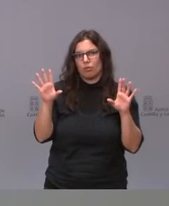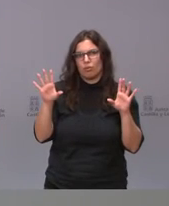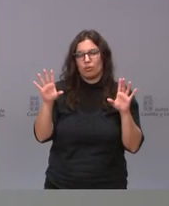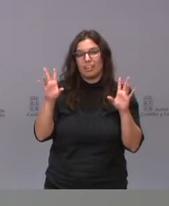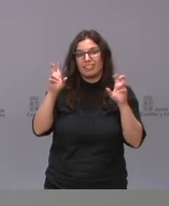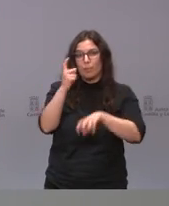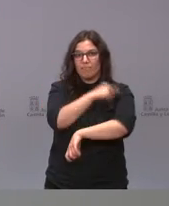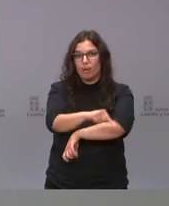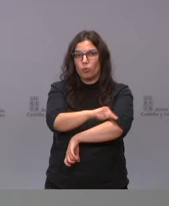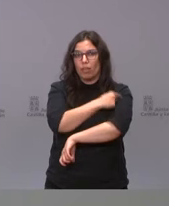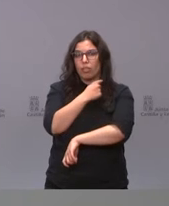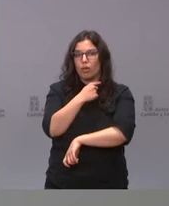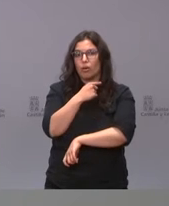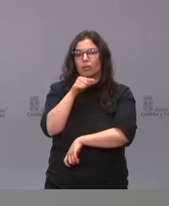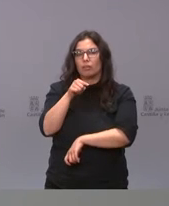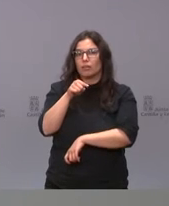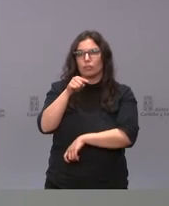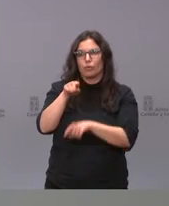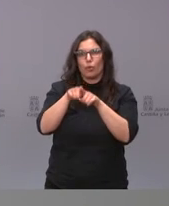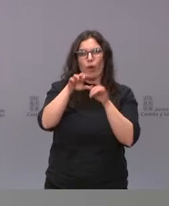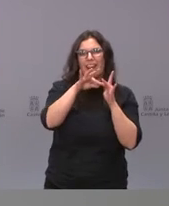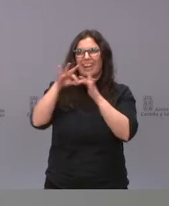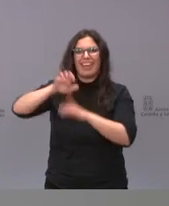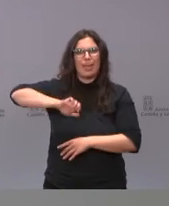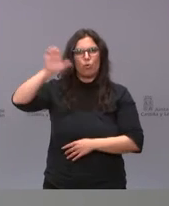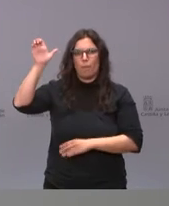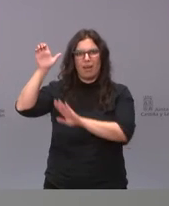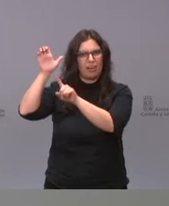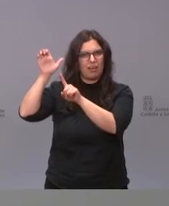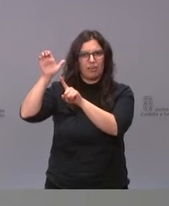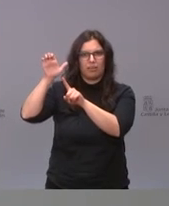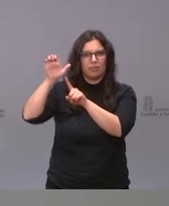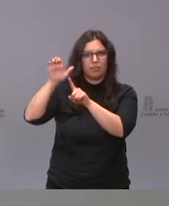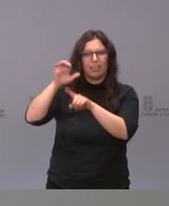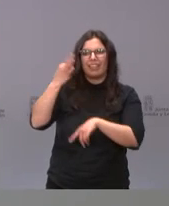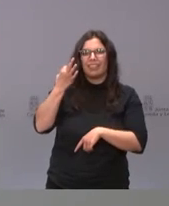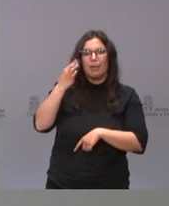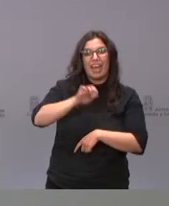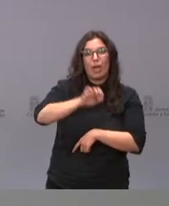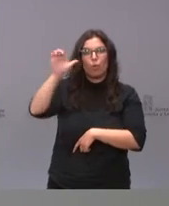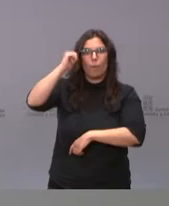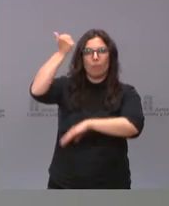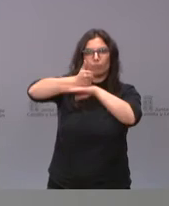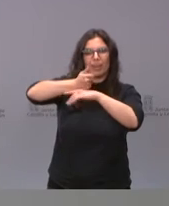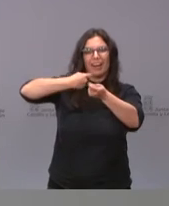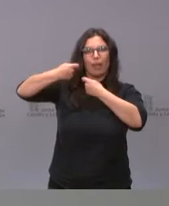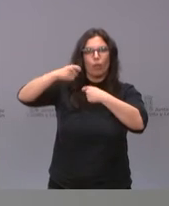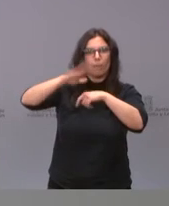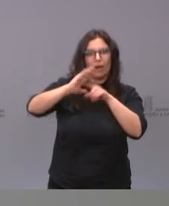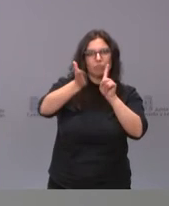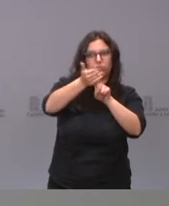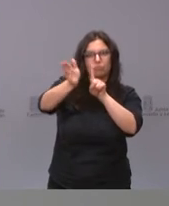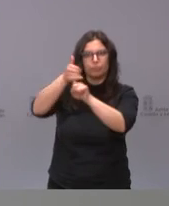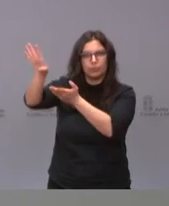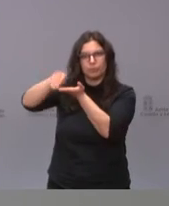vacunación es una vacunación europea que es toda Europa la que tiene que negociar y conseguir las vacunas y